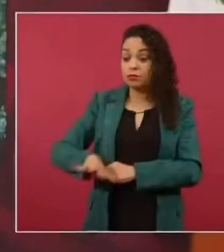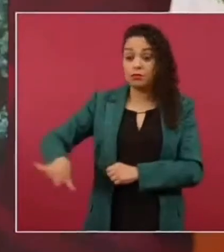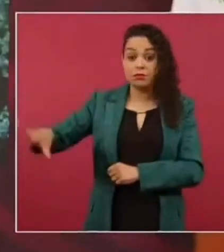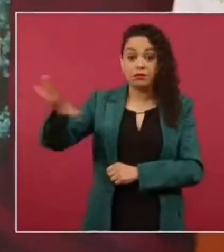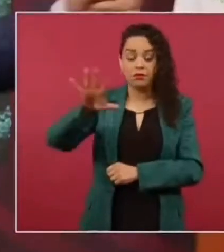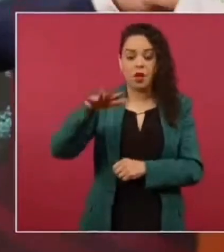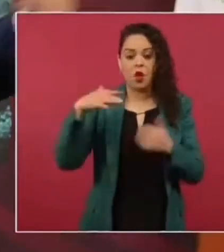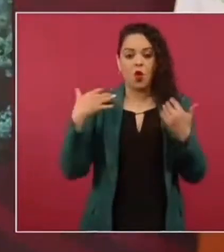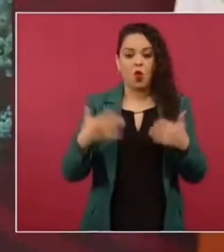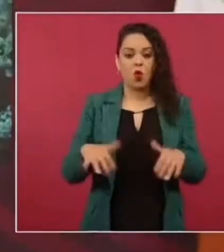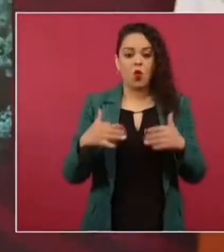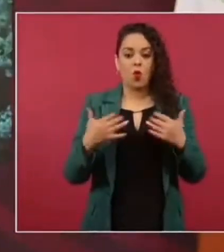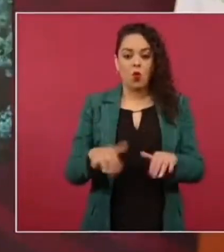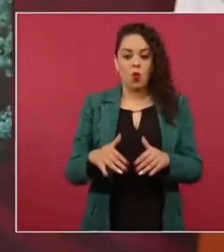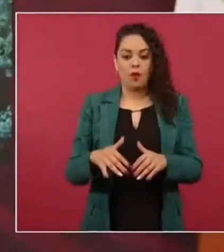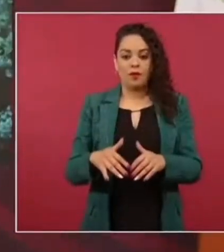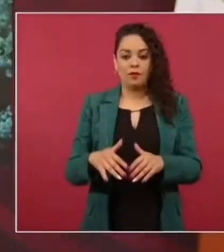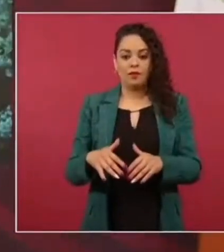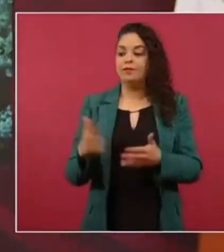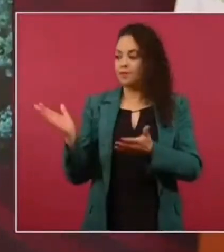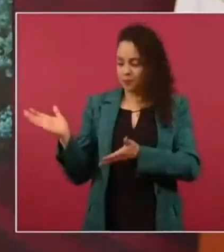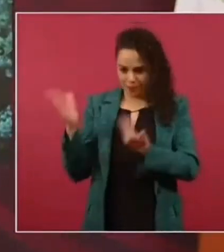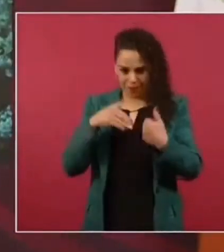¿por qué no lo cuentas de la señora?